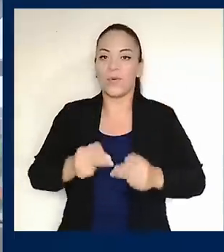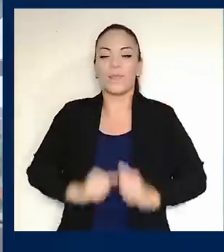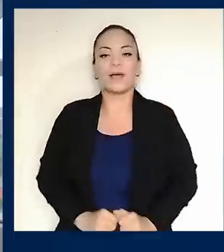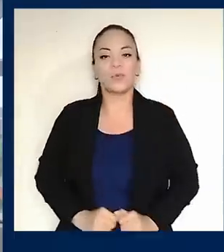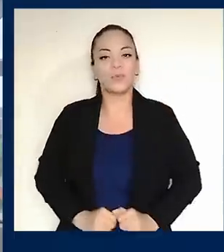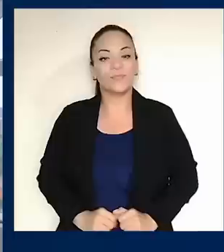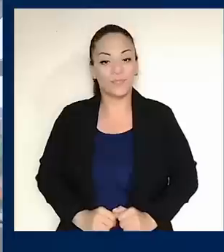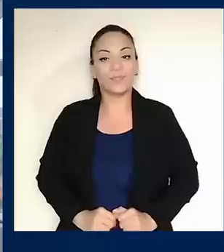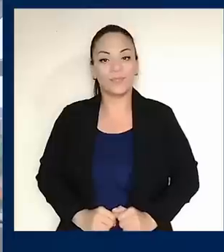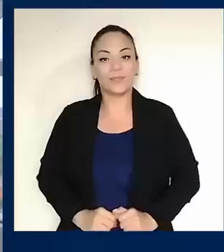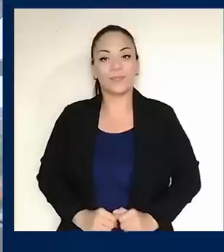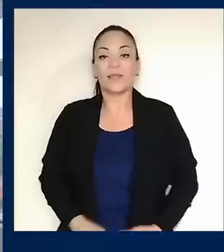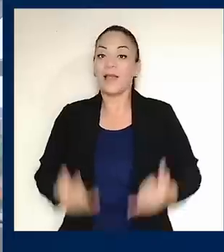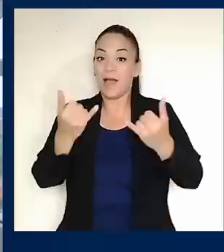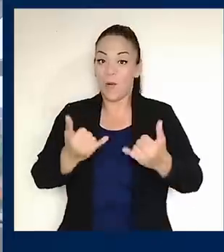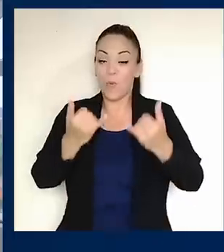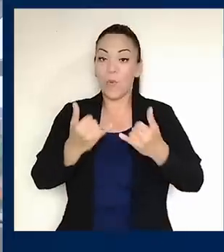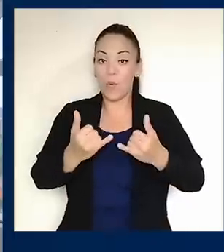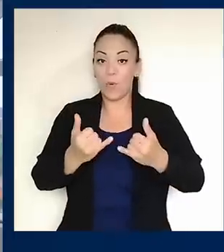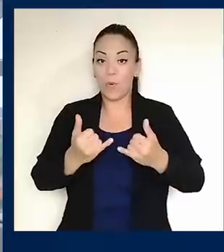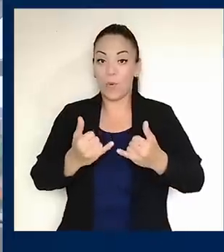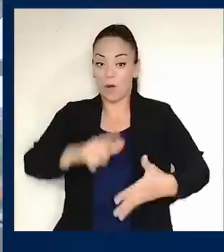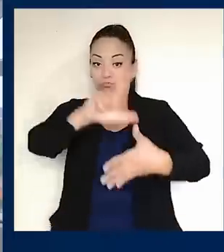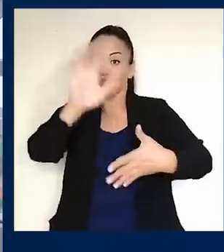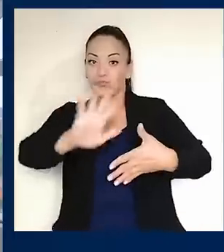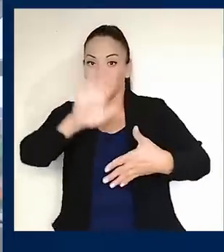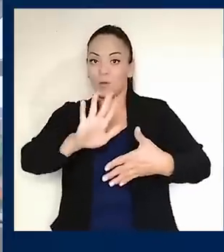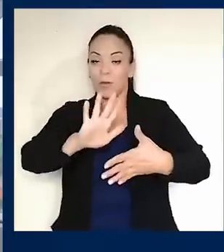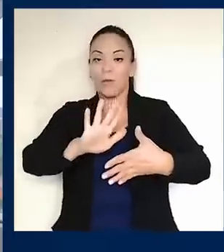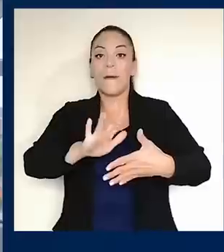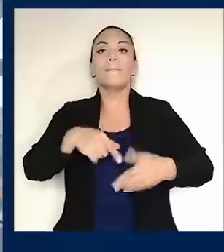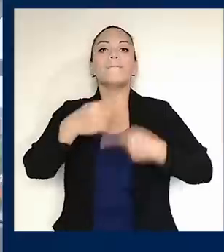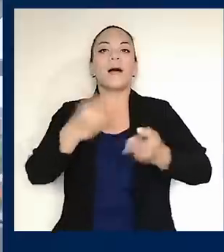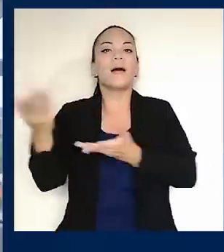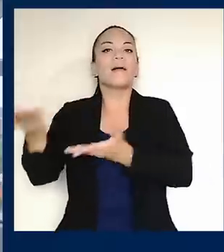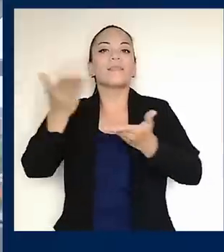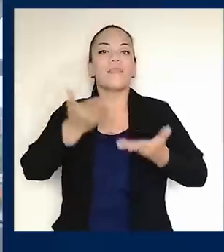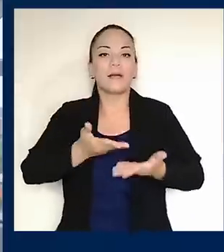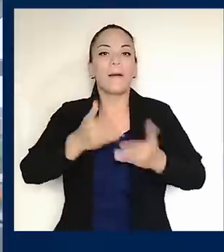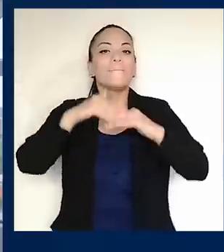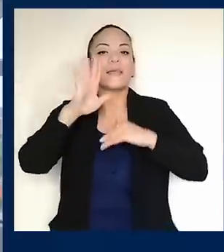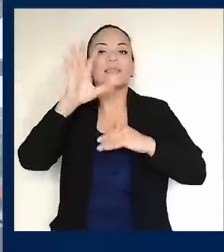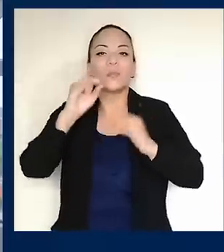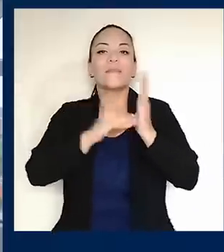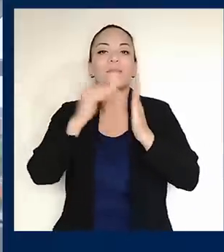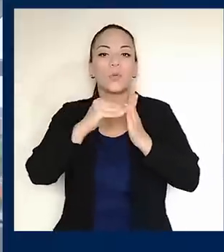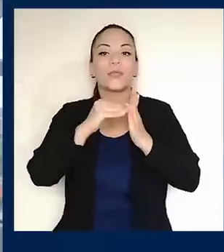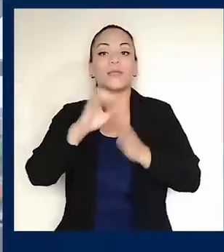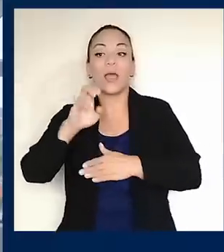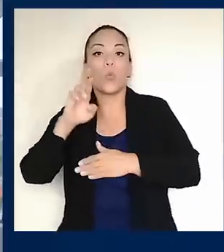Con esto, la región recibirá una cooperación de más de 50 millones de euros